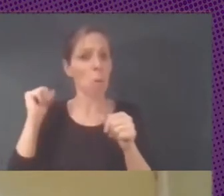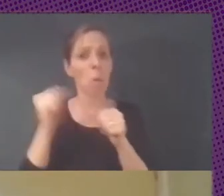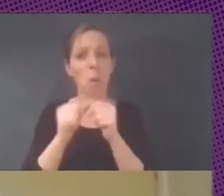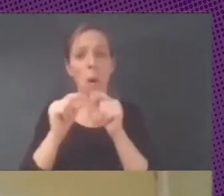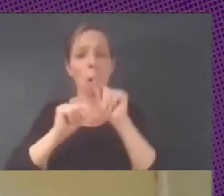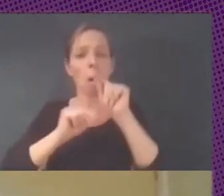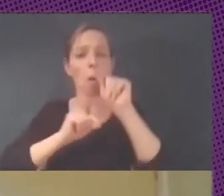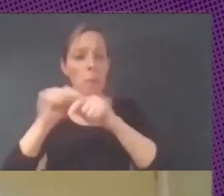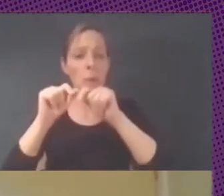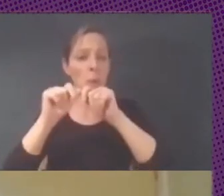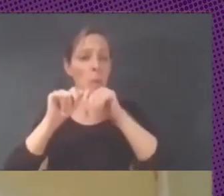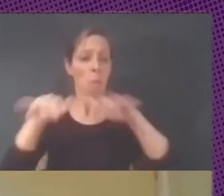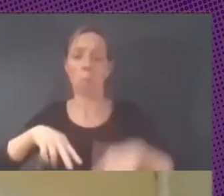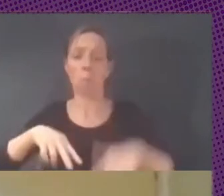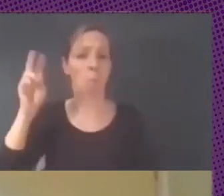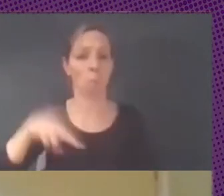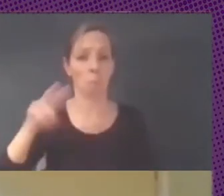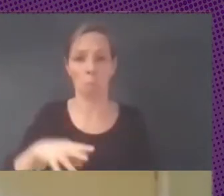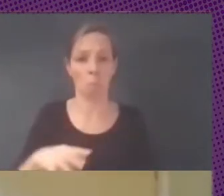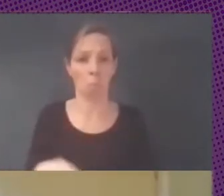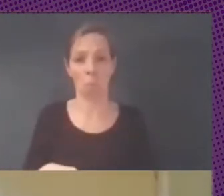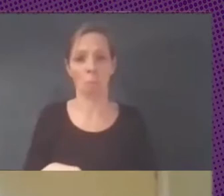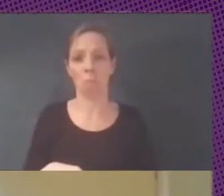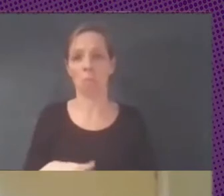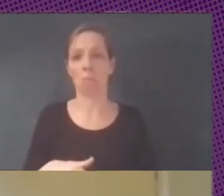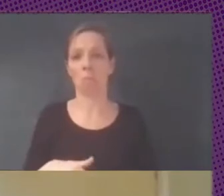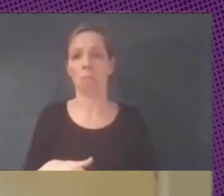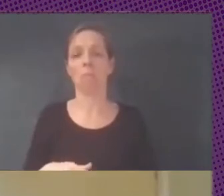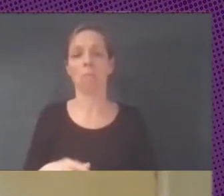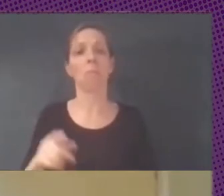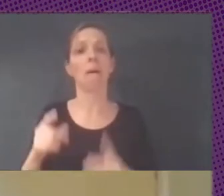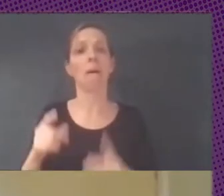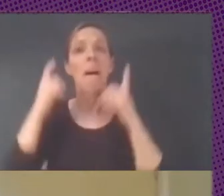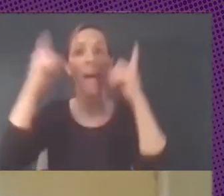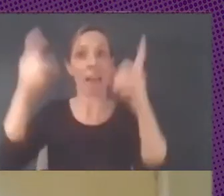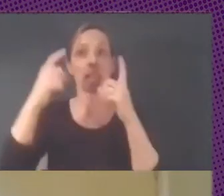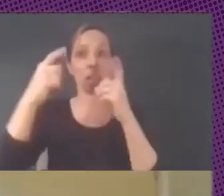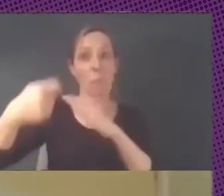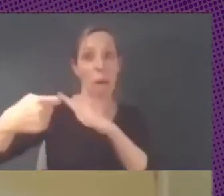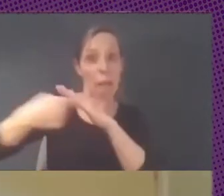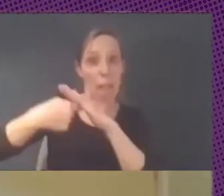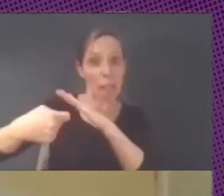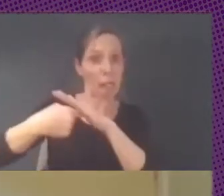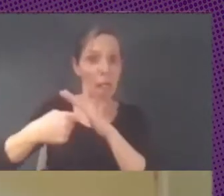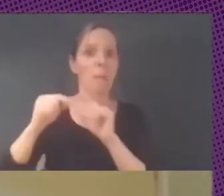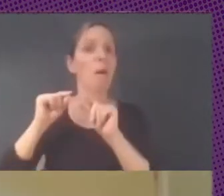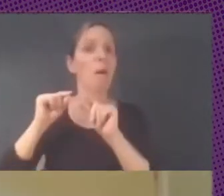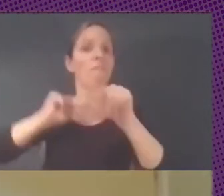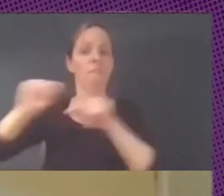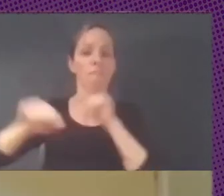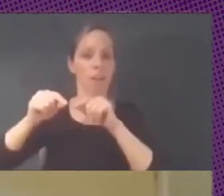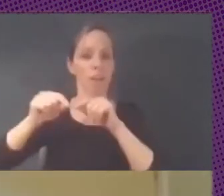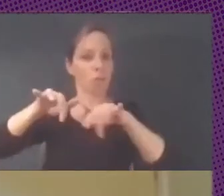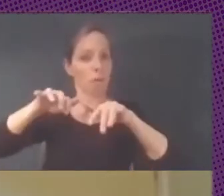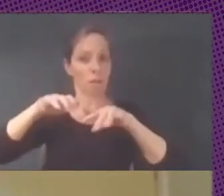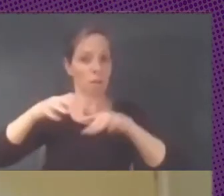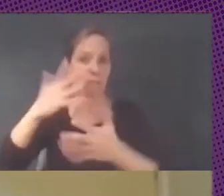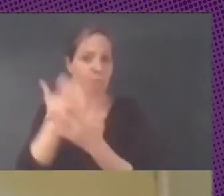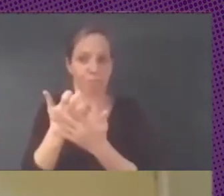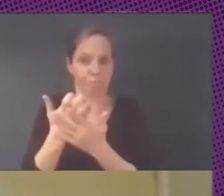tuvimos ataques incluso una u otra invasión pero no virus mucho más seguro